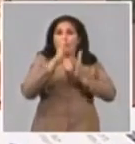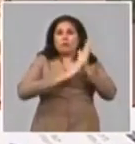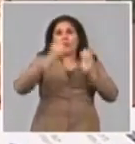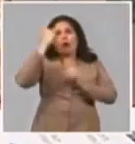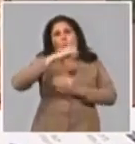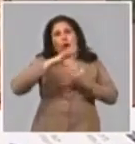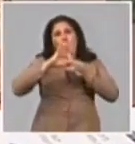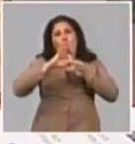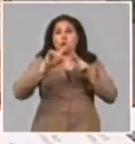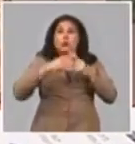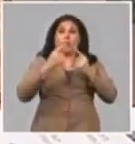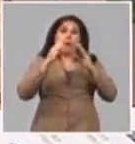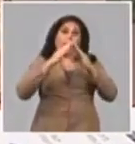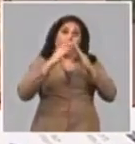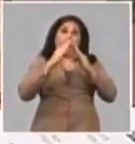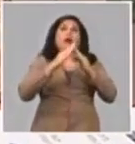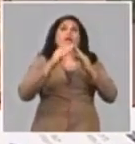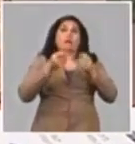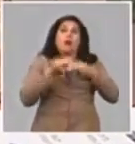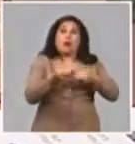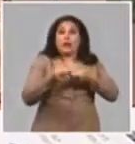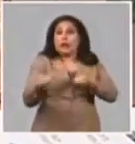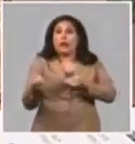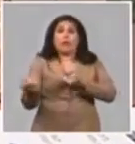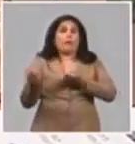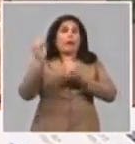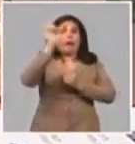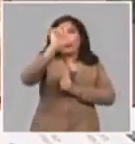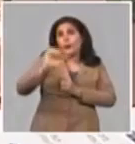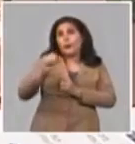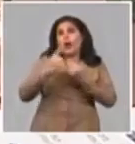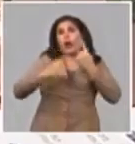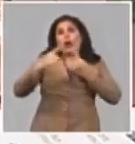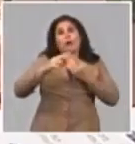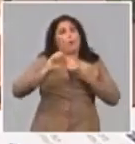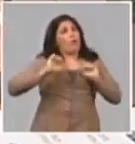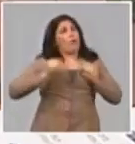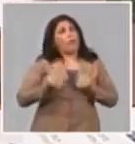agosto porque todas las personas están en las casas y necesitan el agua y es la tarea de nosotros llevársela a cada una de las personas consumiendo y